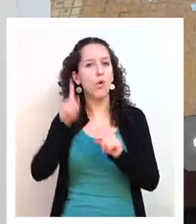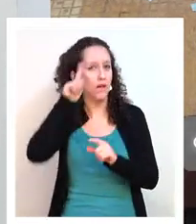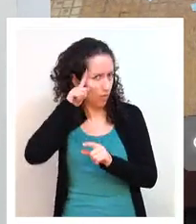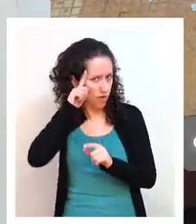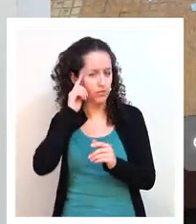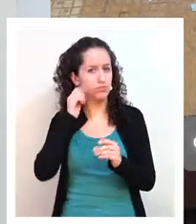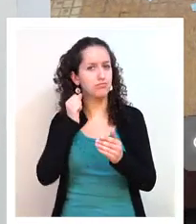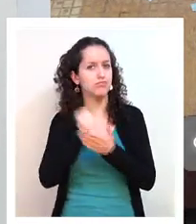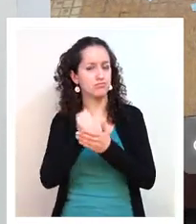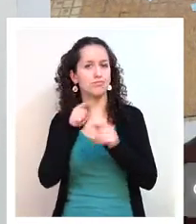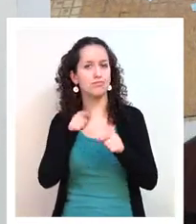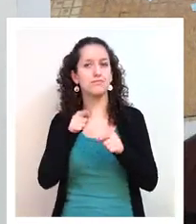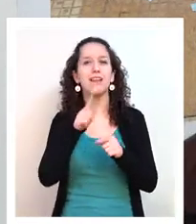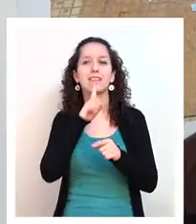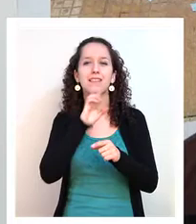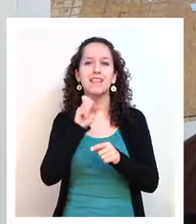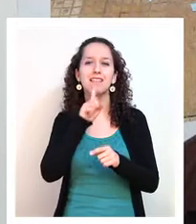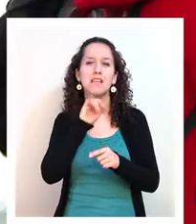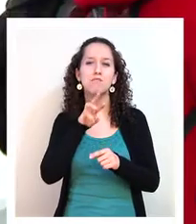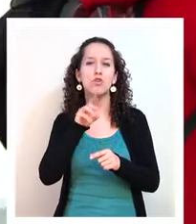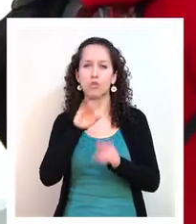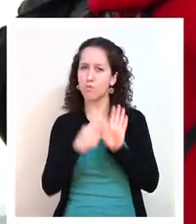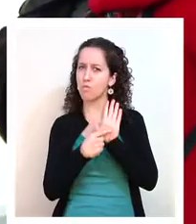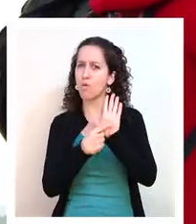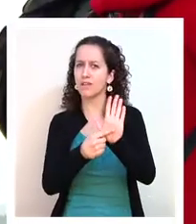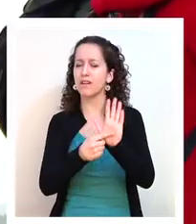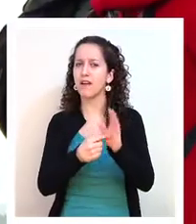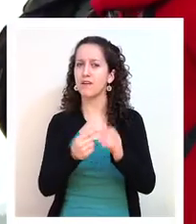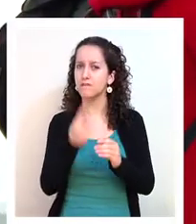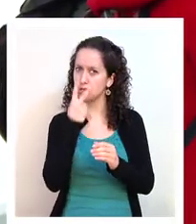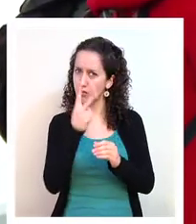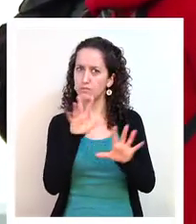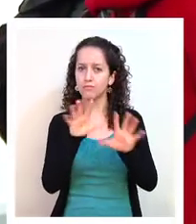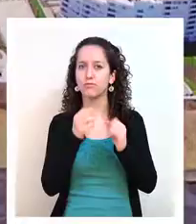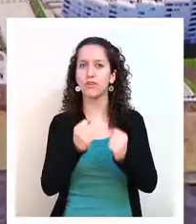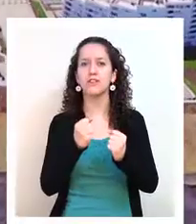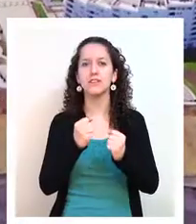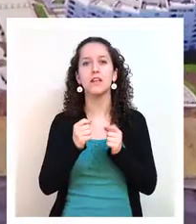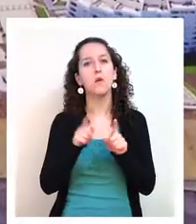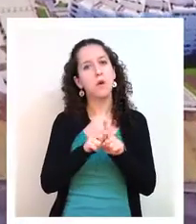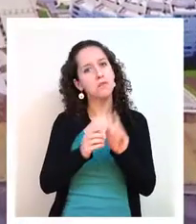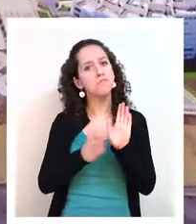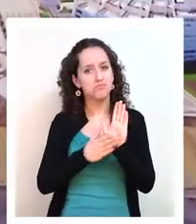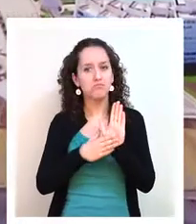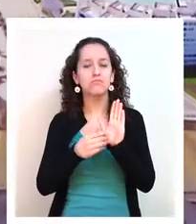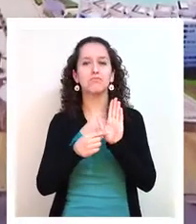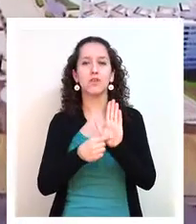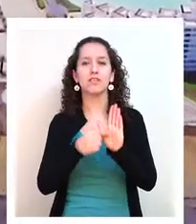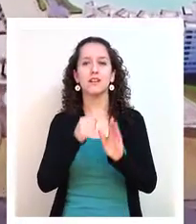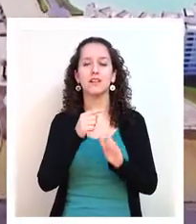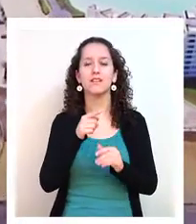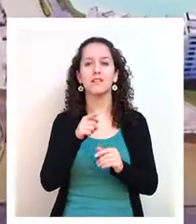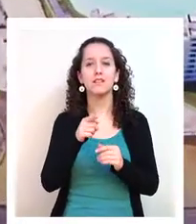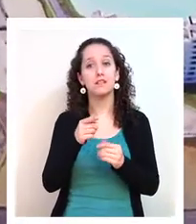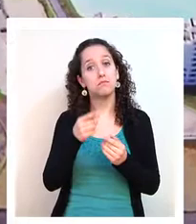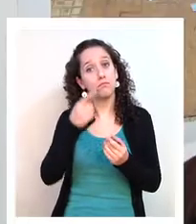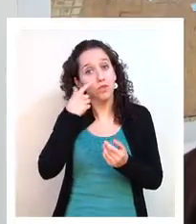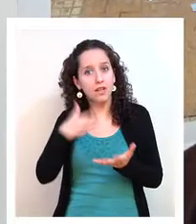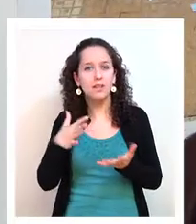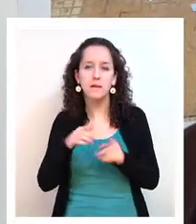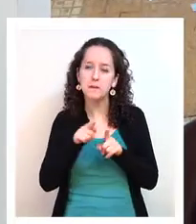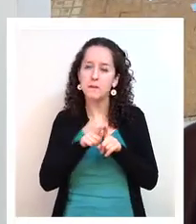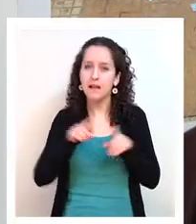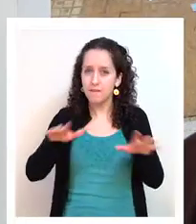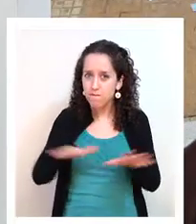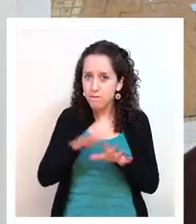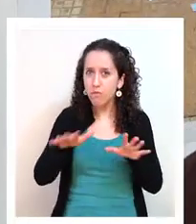fuerte, o sea, que tiene una gran carga visual en términos testimoniales, como bien decía. Hay que